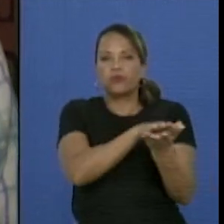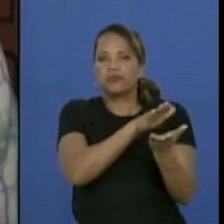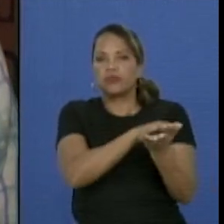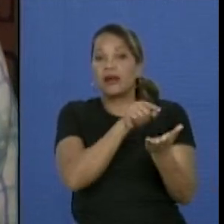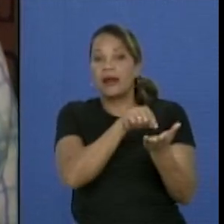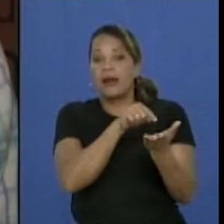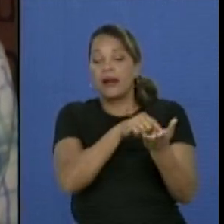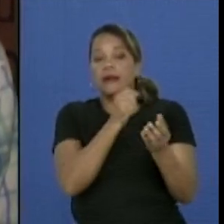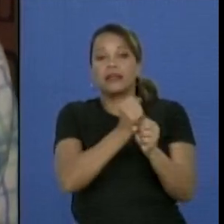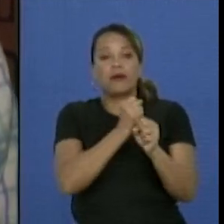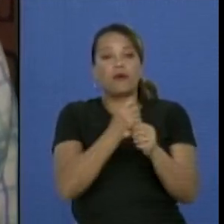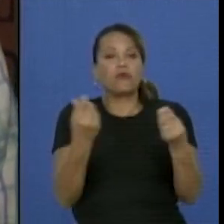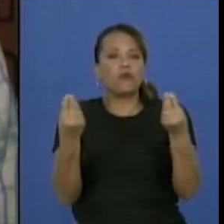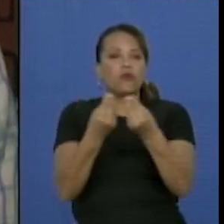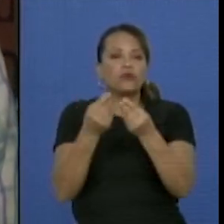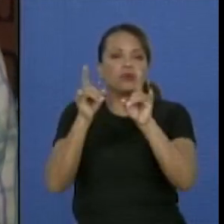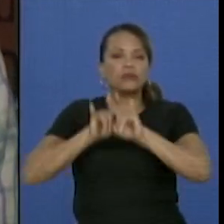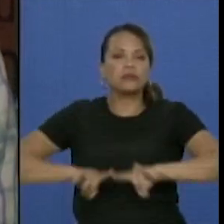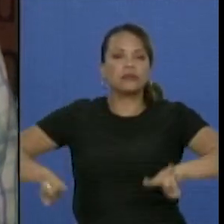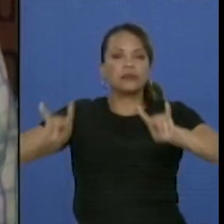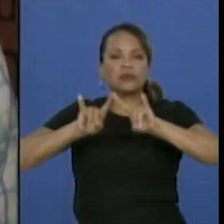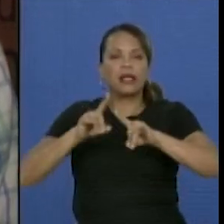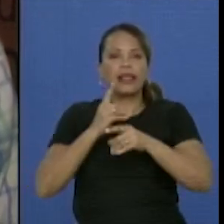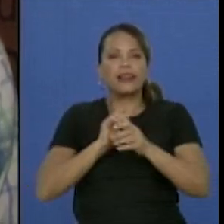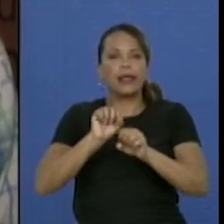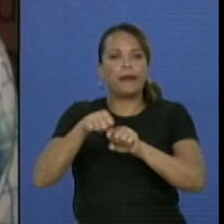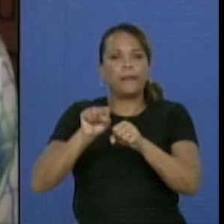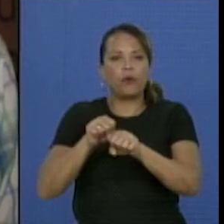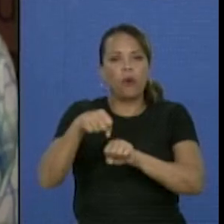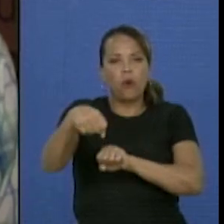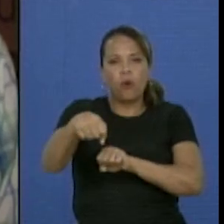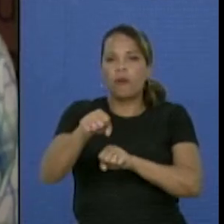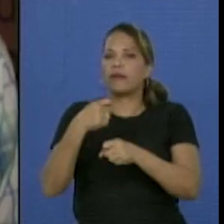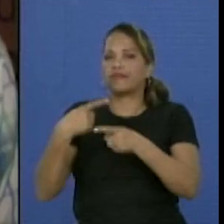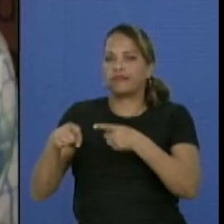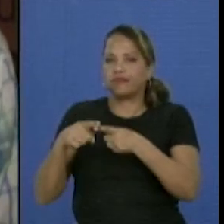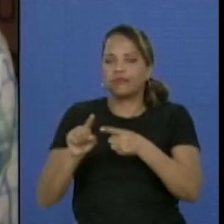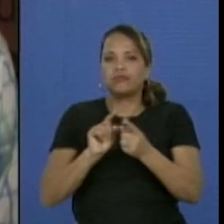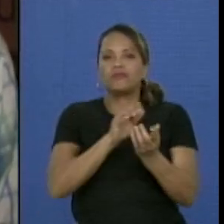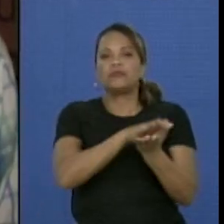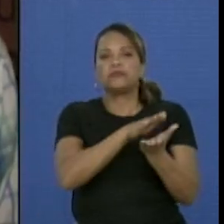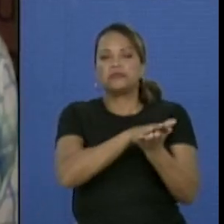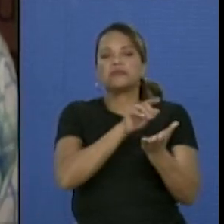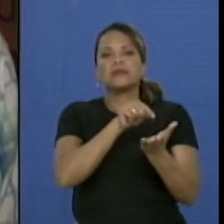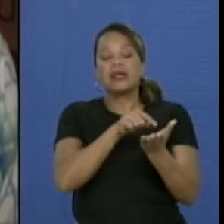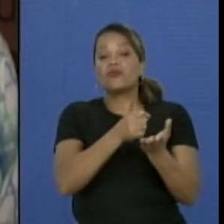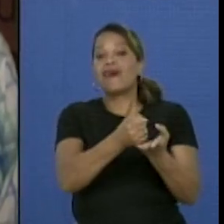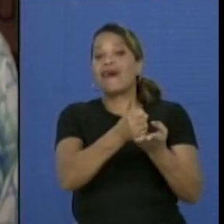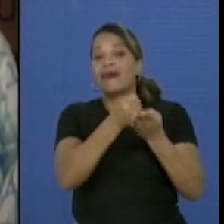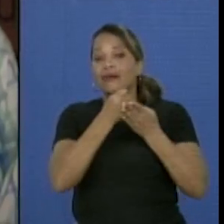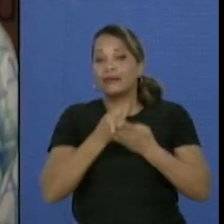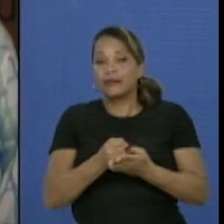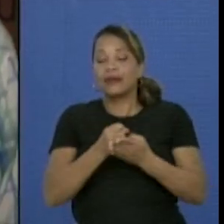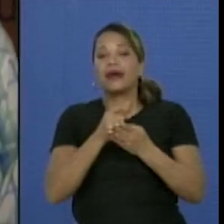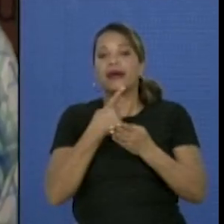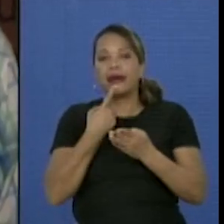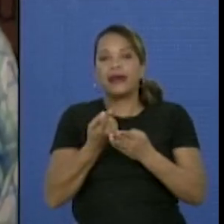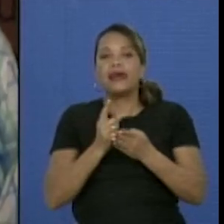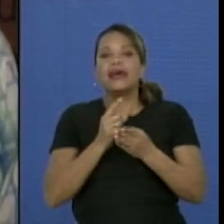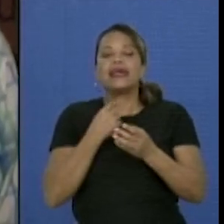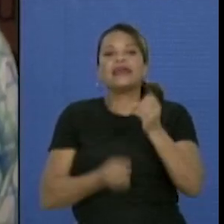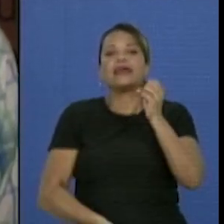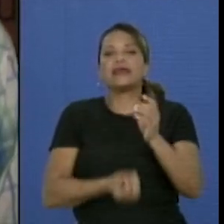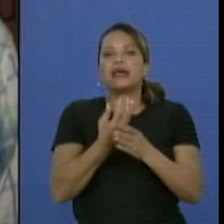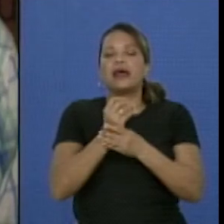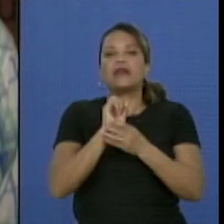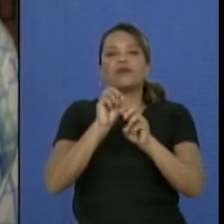de trabajos con las universidades a partir de tesis, de diplomas y demás, que posibilitaban una plataforma